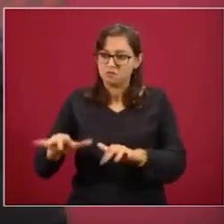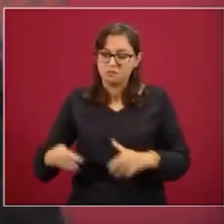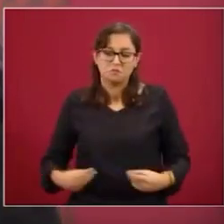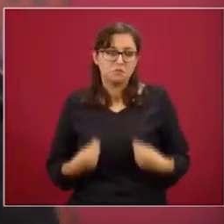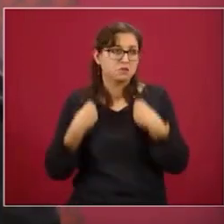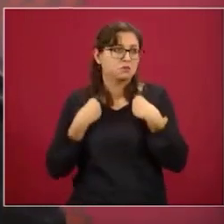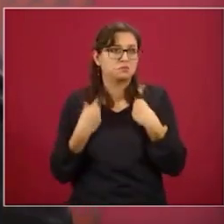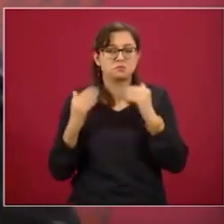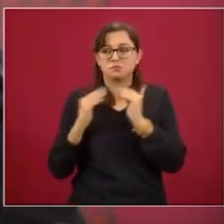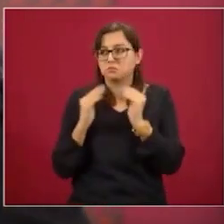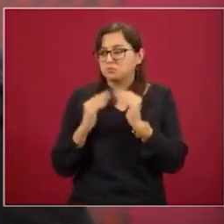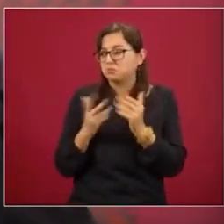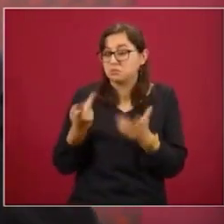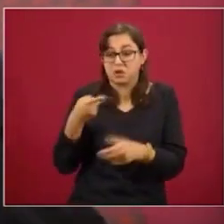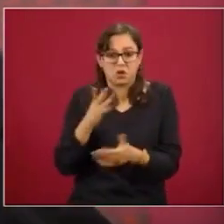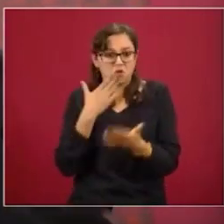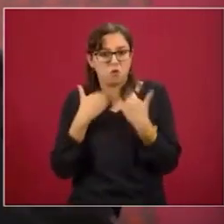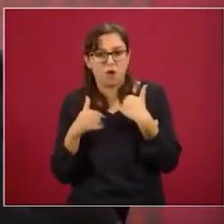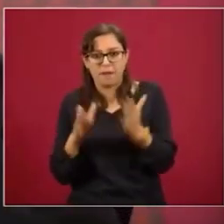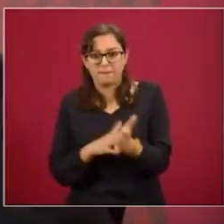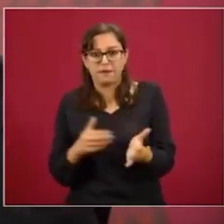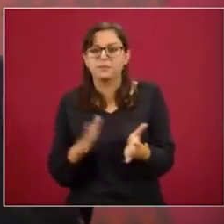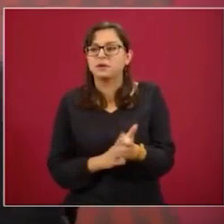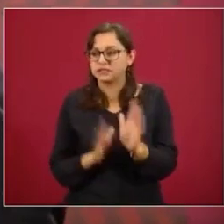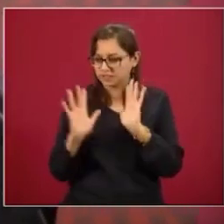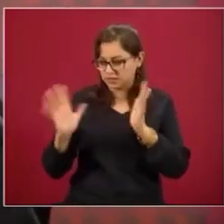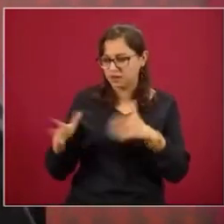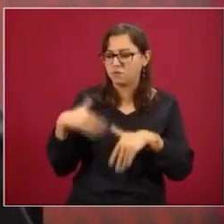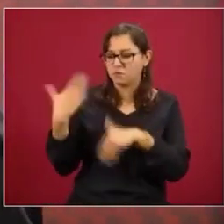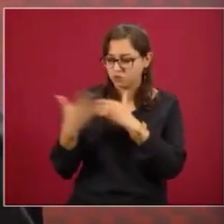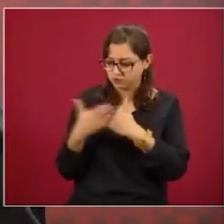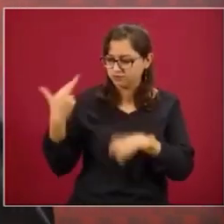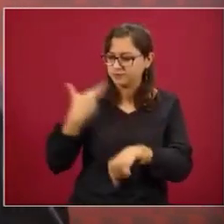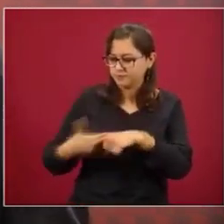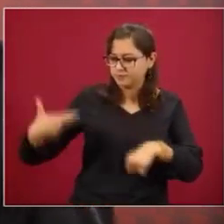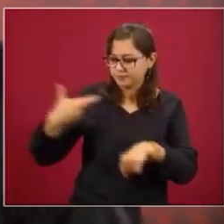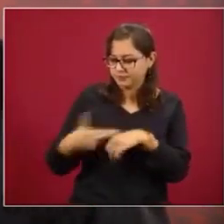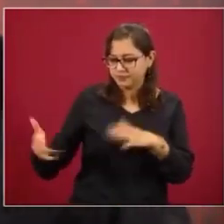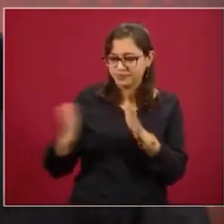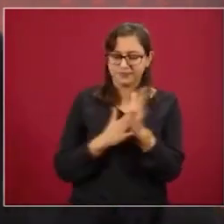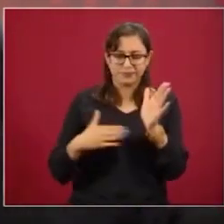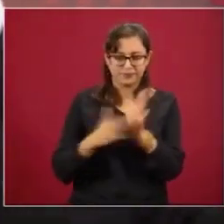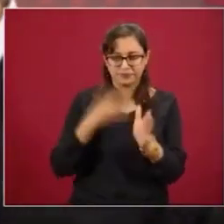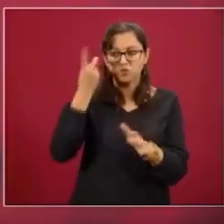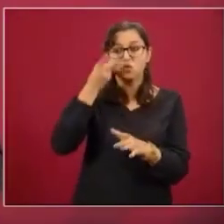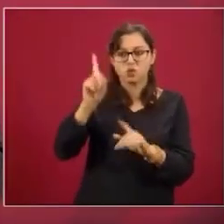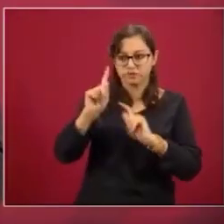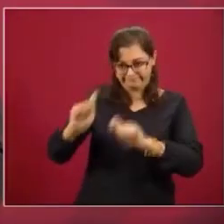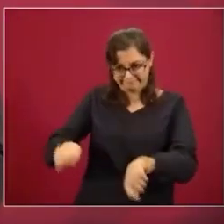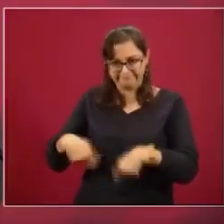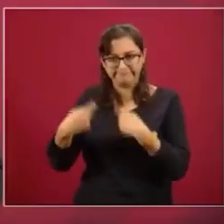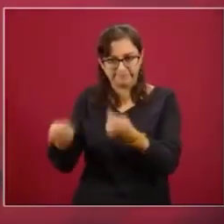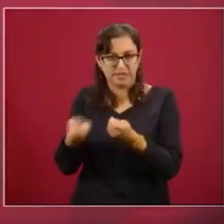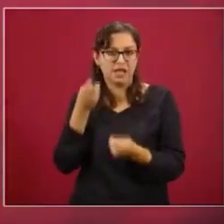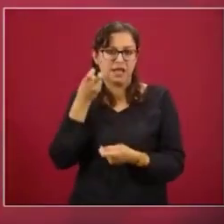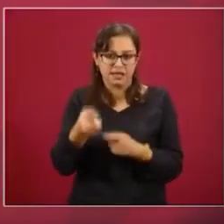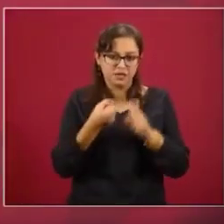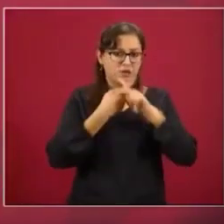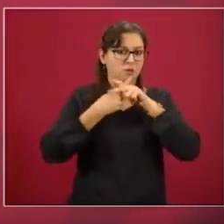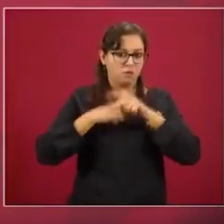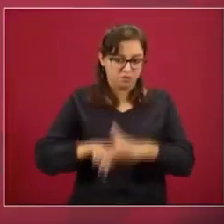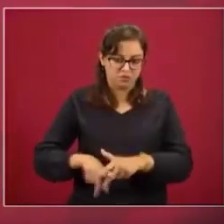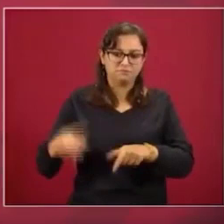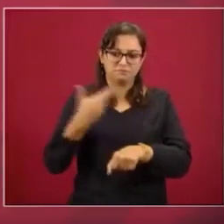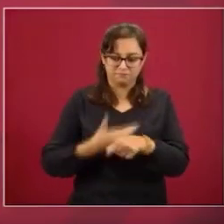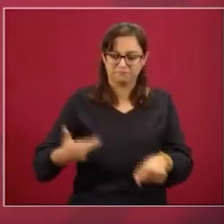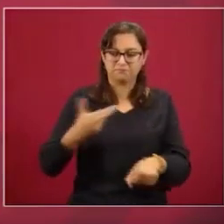regularizar su situación y entregarle sus escrituras. Entonces, se está haciendo esta labor en el